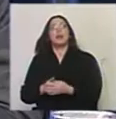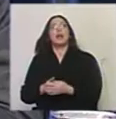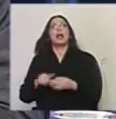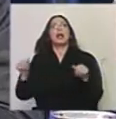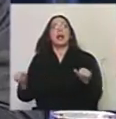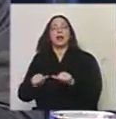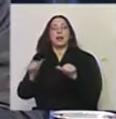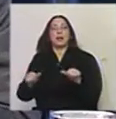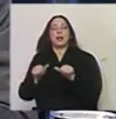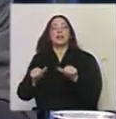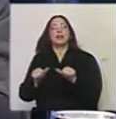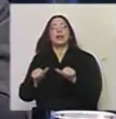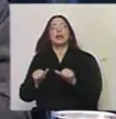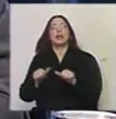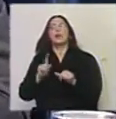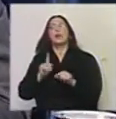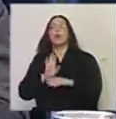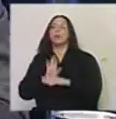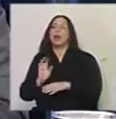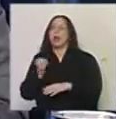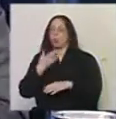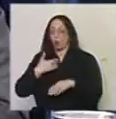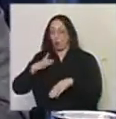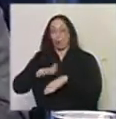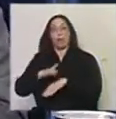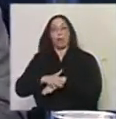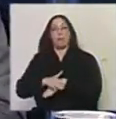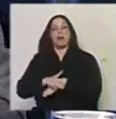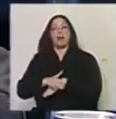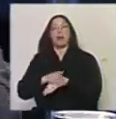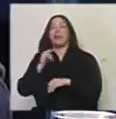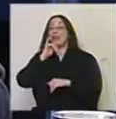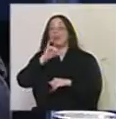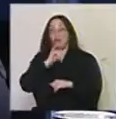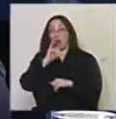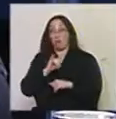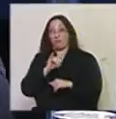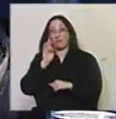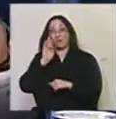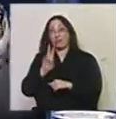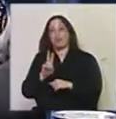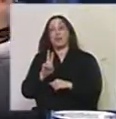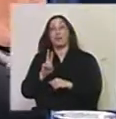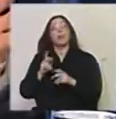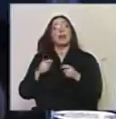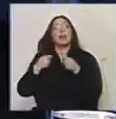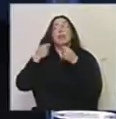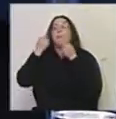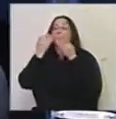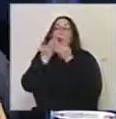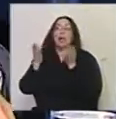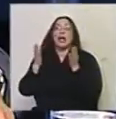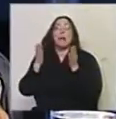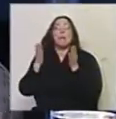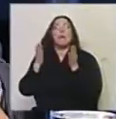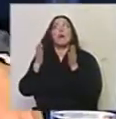autocrítica, un mea culpa, porque en el informe que veíamos, depositábamos toda la tensión